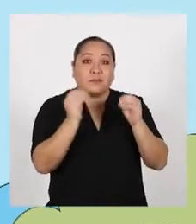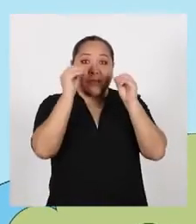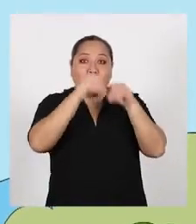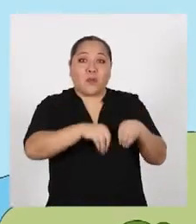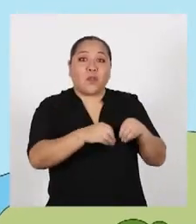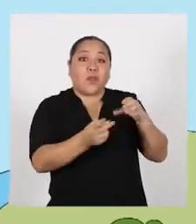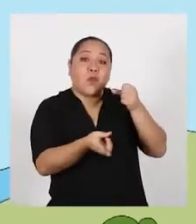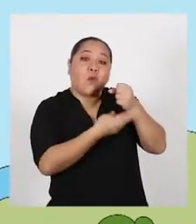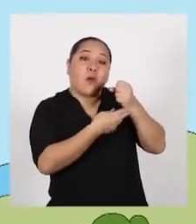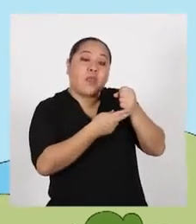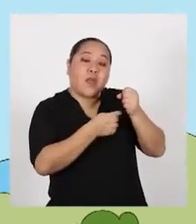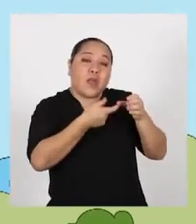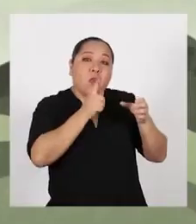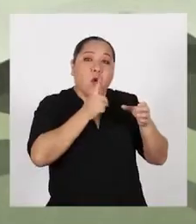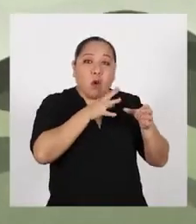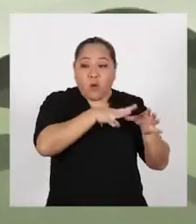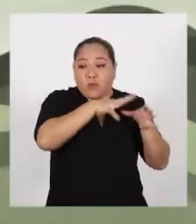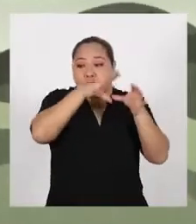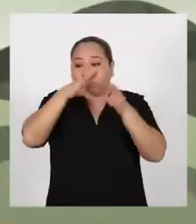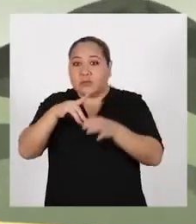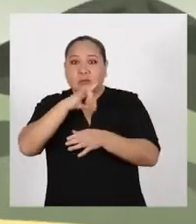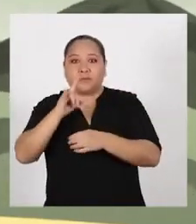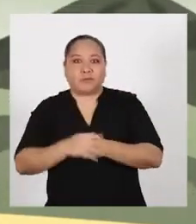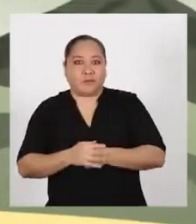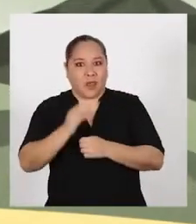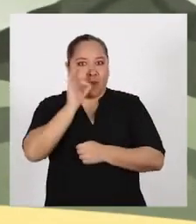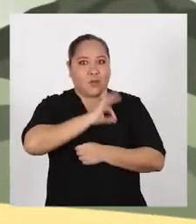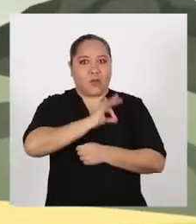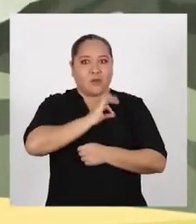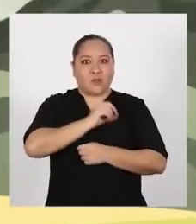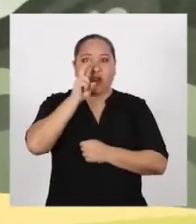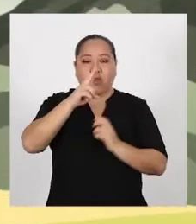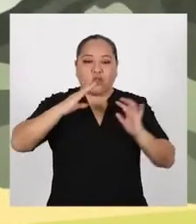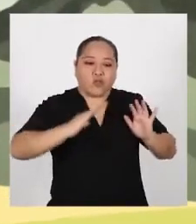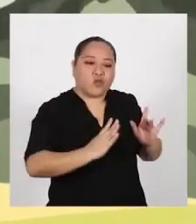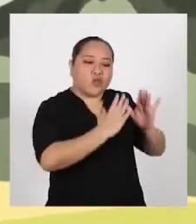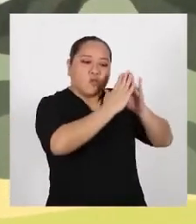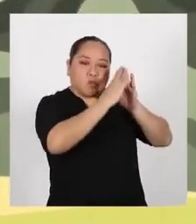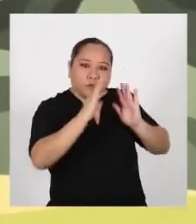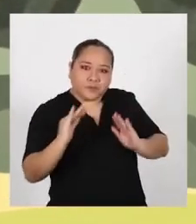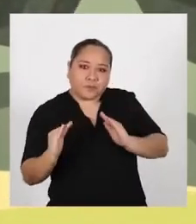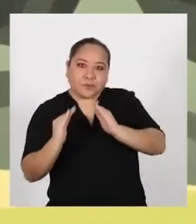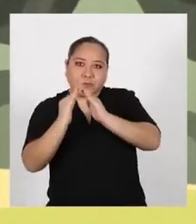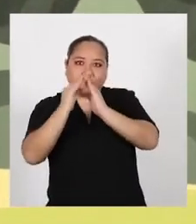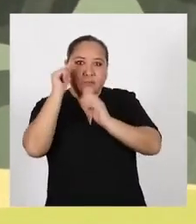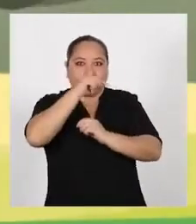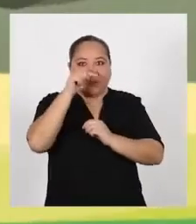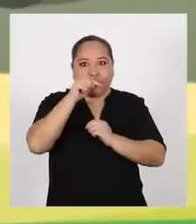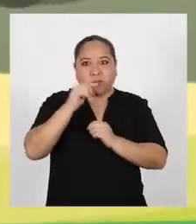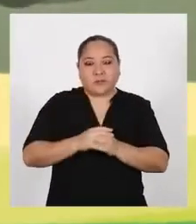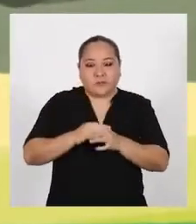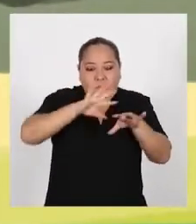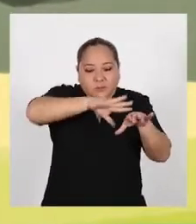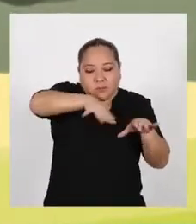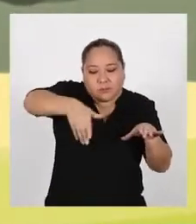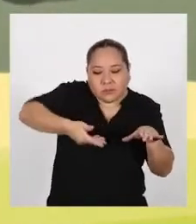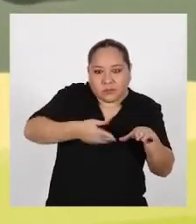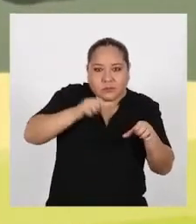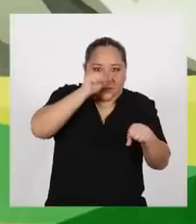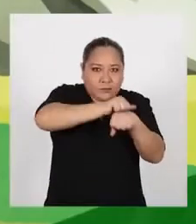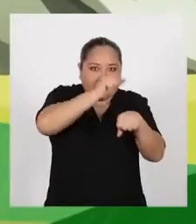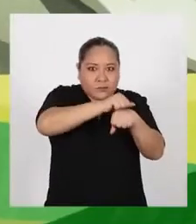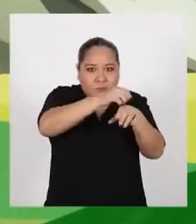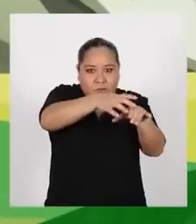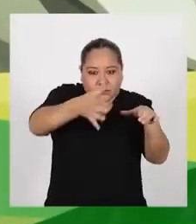agua Él aprovecha el espacio de dos cerros que se juntan Y ha colocado tierra